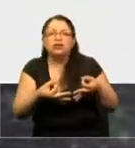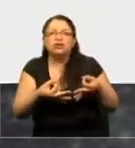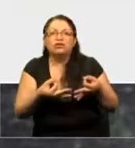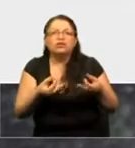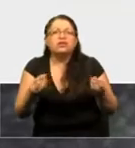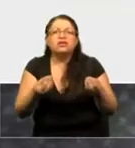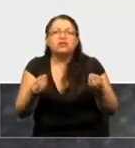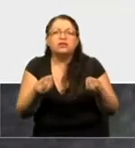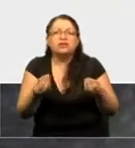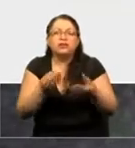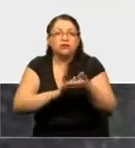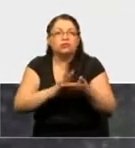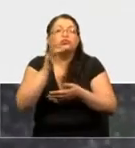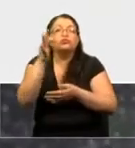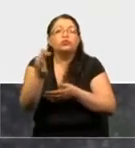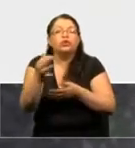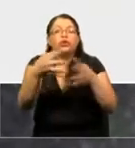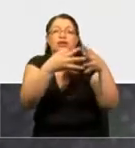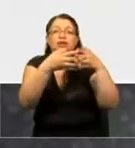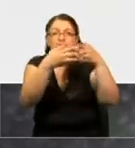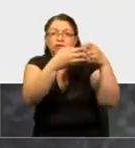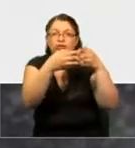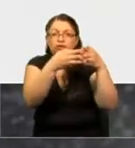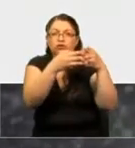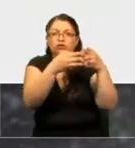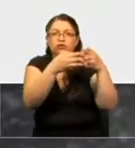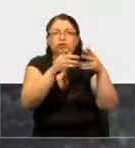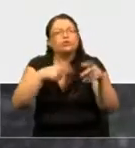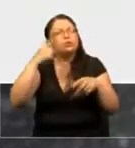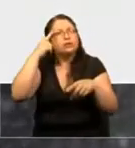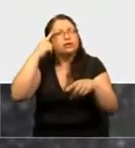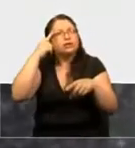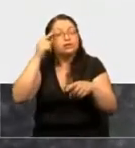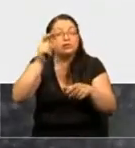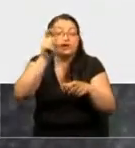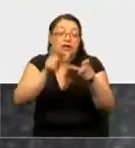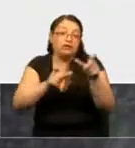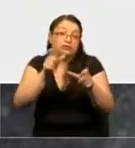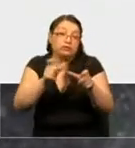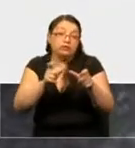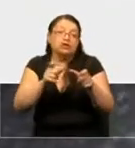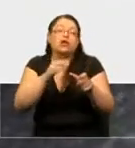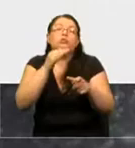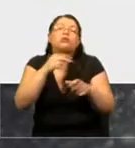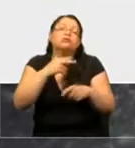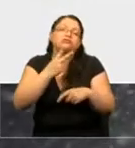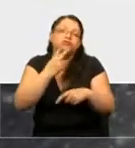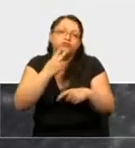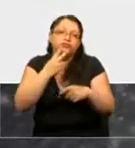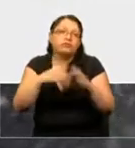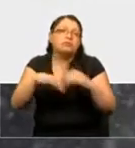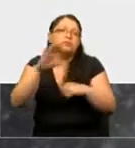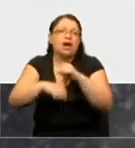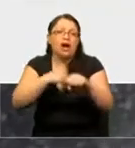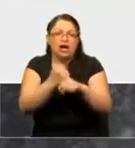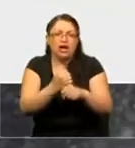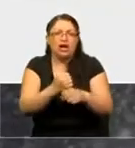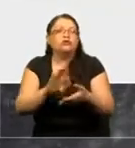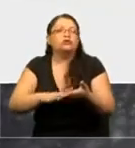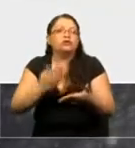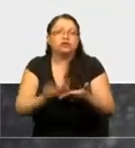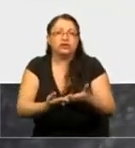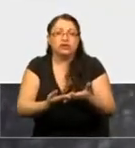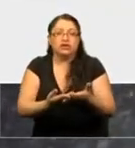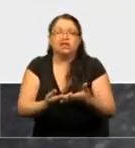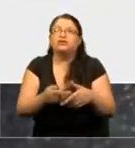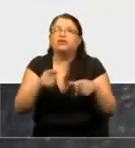lo que ocurriría si en Estados Unidos incrementamos las expectativas de vida sana. El tiempo que transcurre desde que uno nace hasta que uno muere,